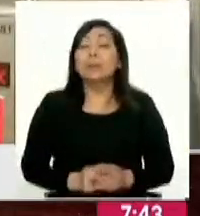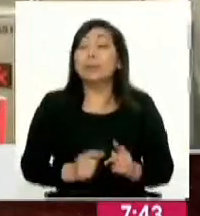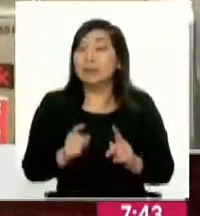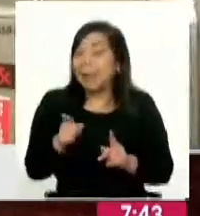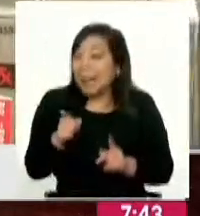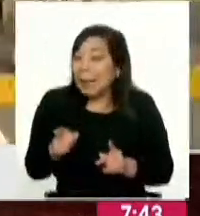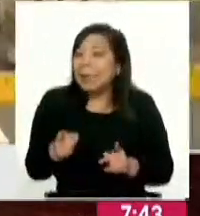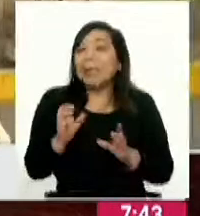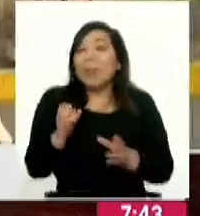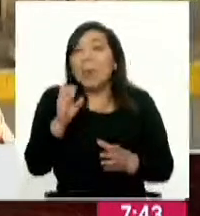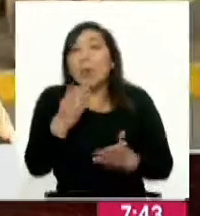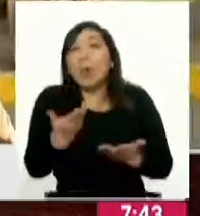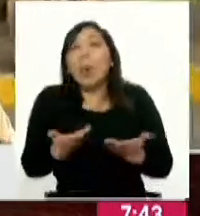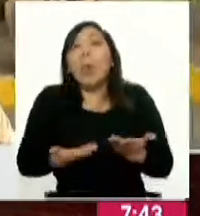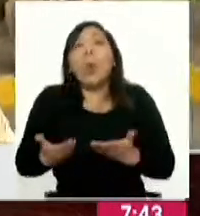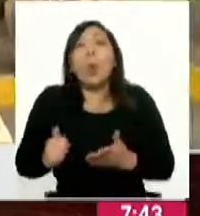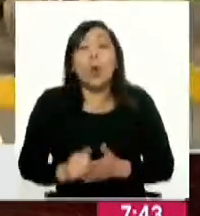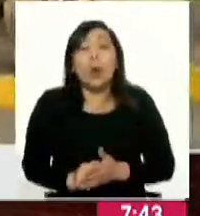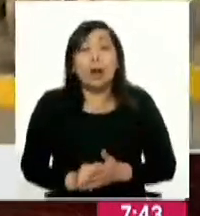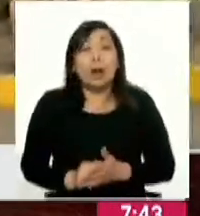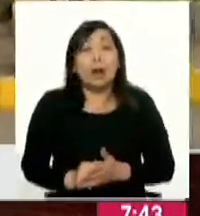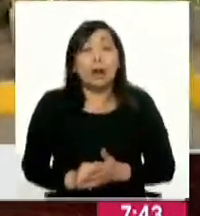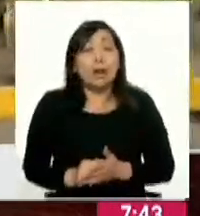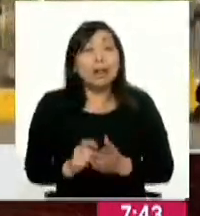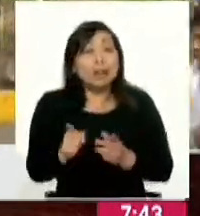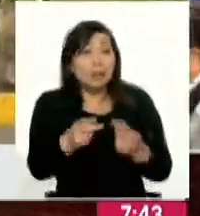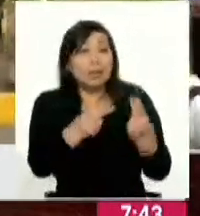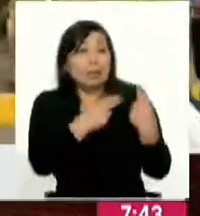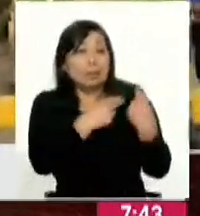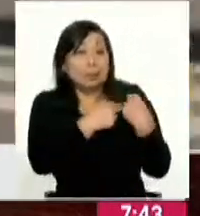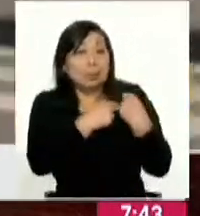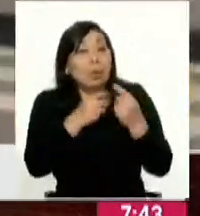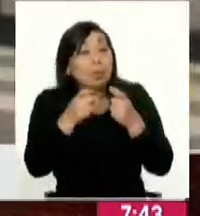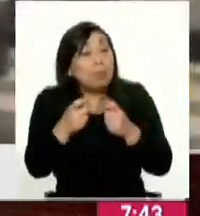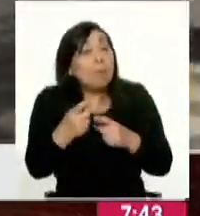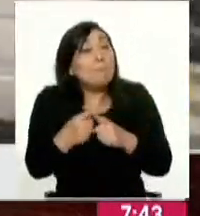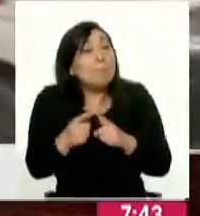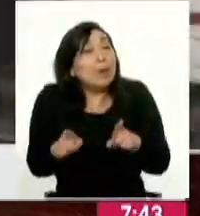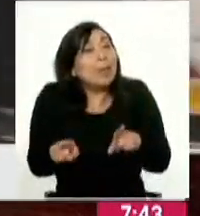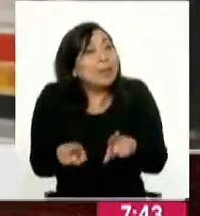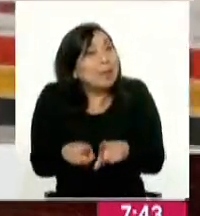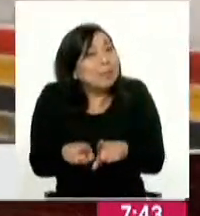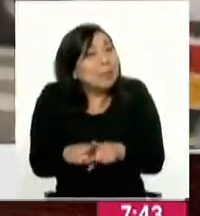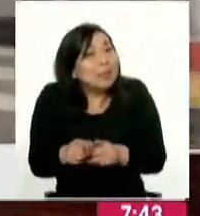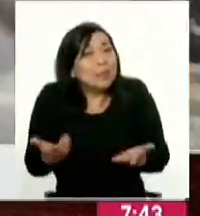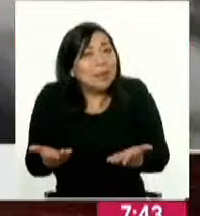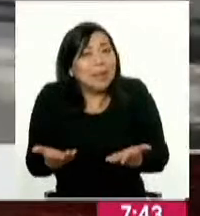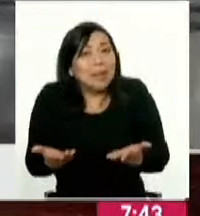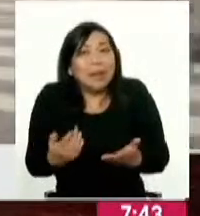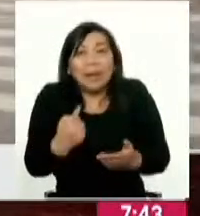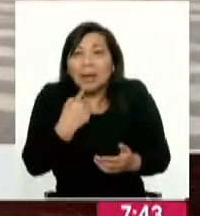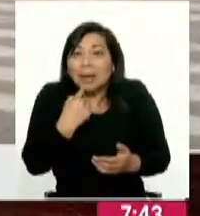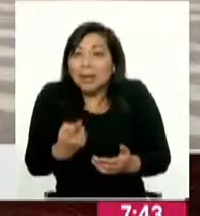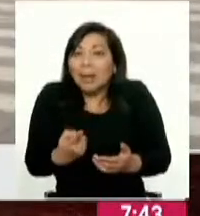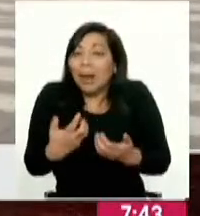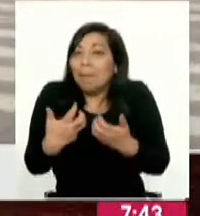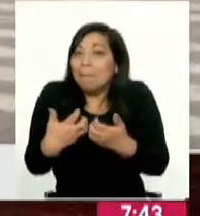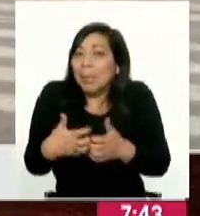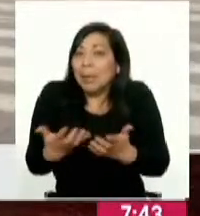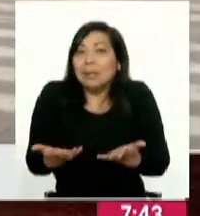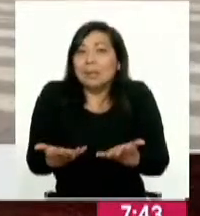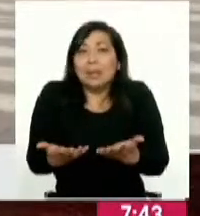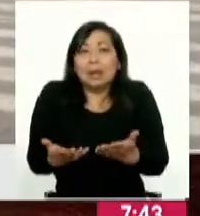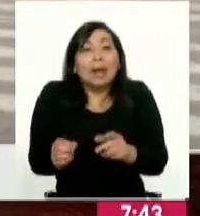problemas ¿no? es lo que estamos haciendo. Yo decía ATU tiene la responsabilidad de supervisar pero también hay que caramba llamar la atención de las empresas de las